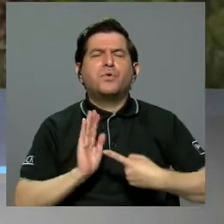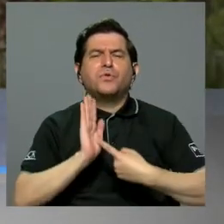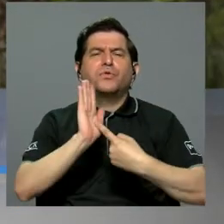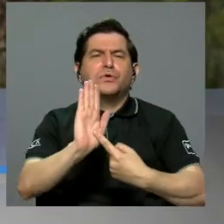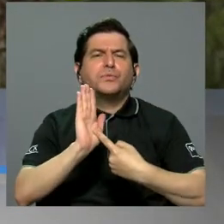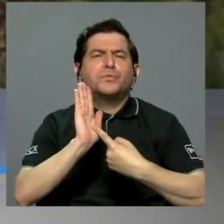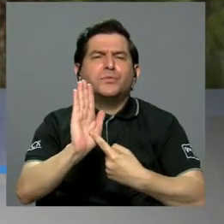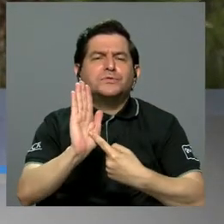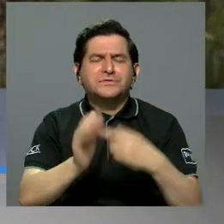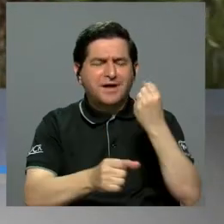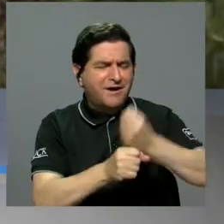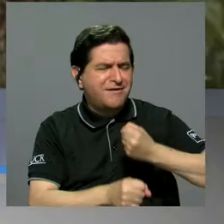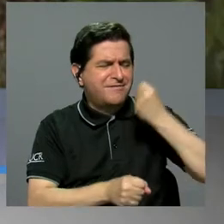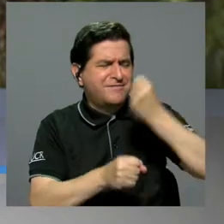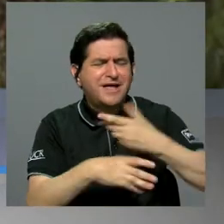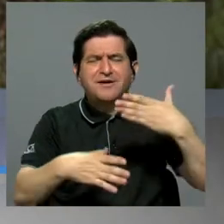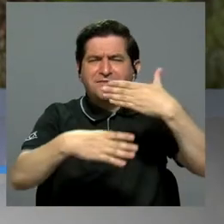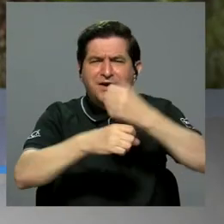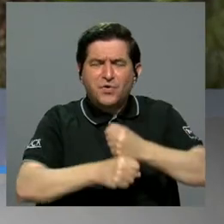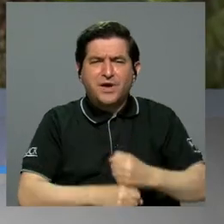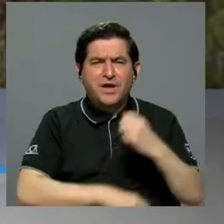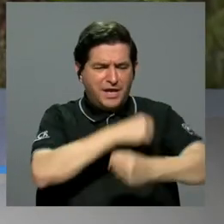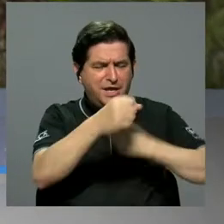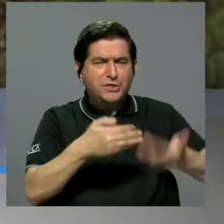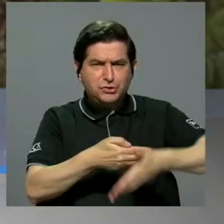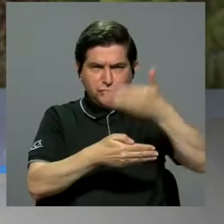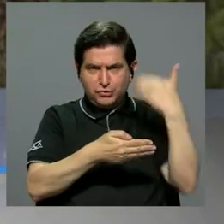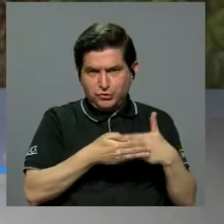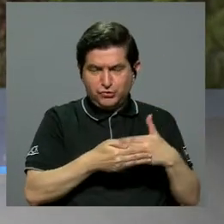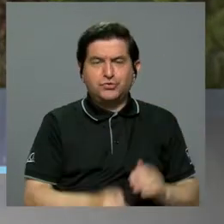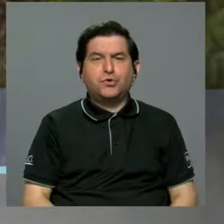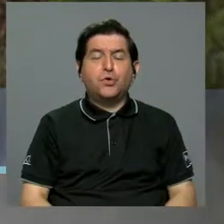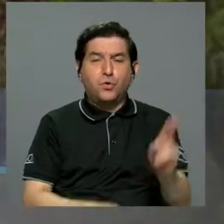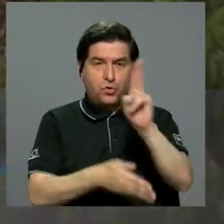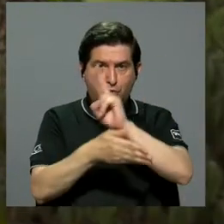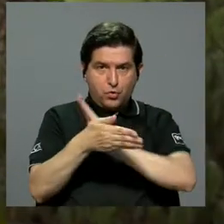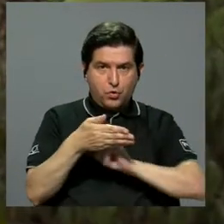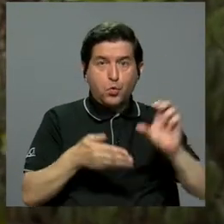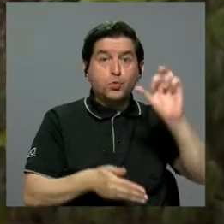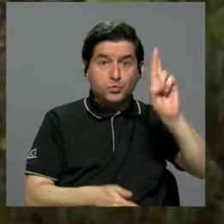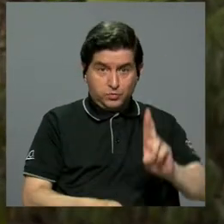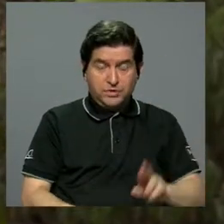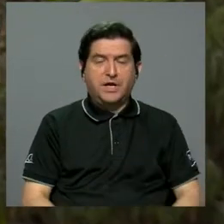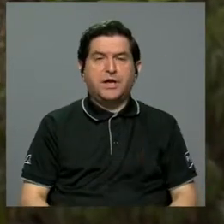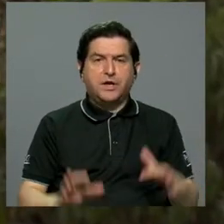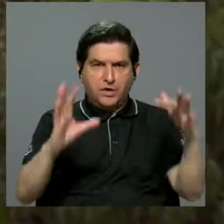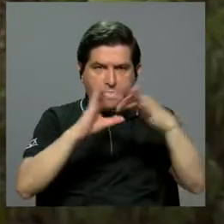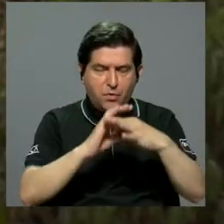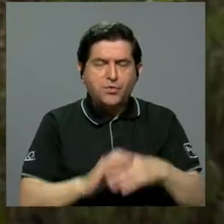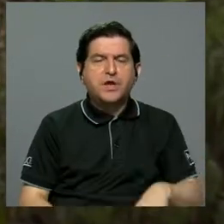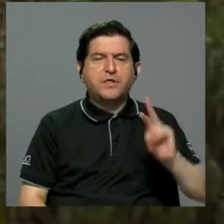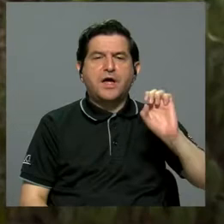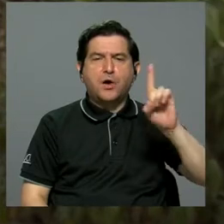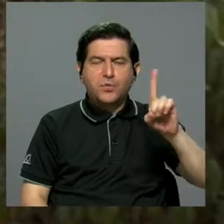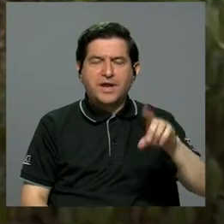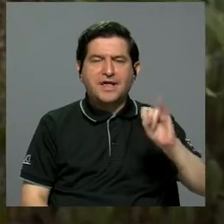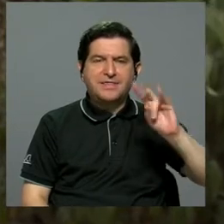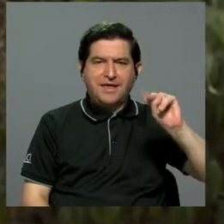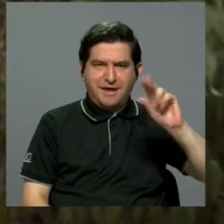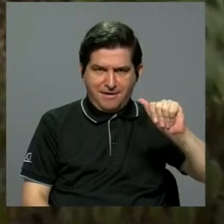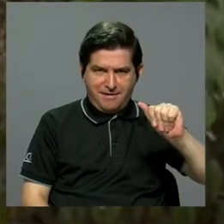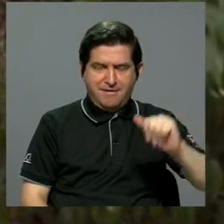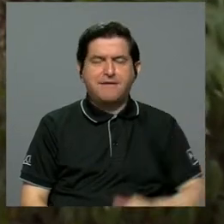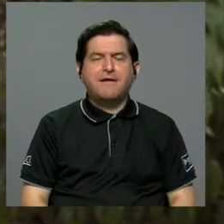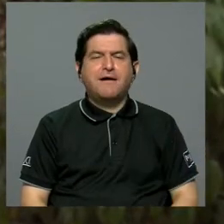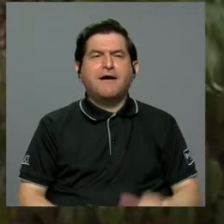conocer el trabajo que se llevó a cabo durante el año pasado por parte de la universidad de costa rica junto con la uned el ina